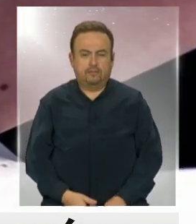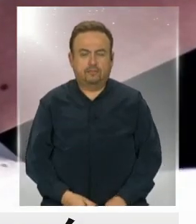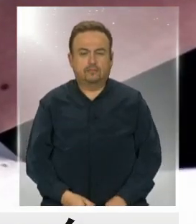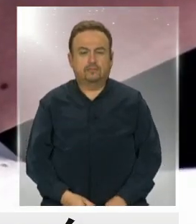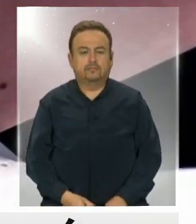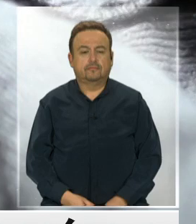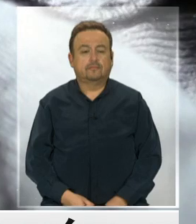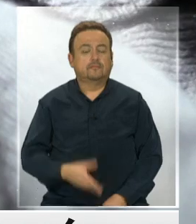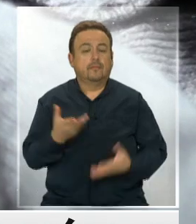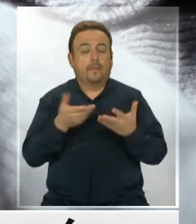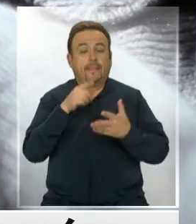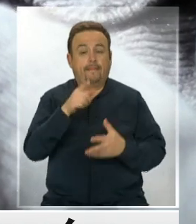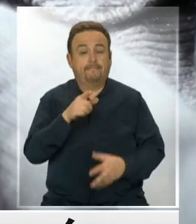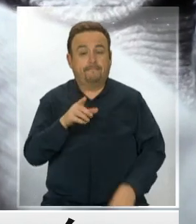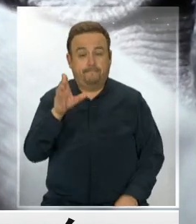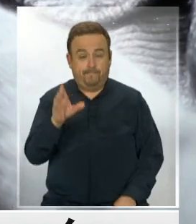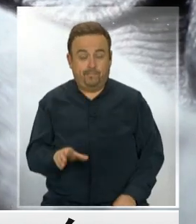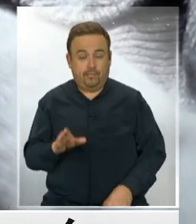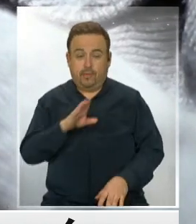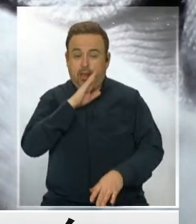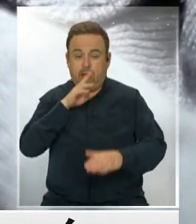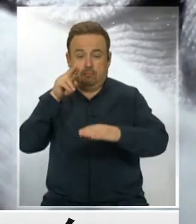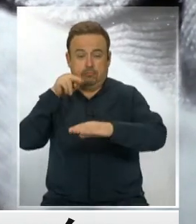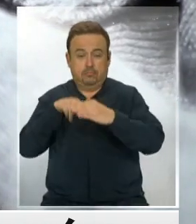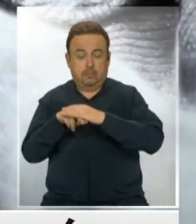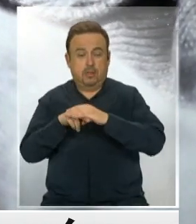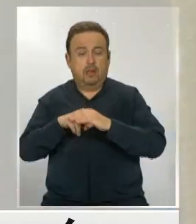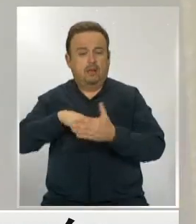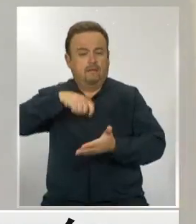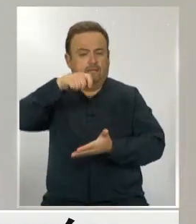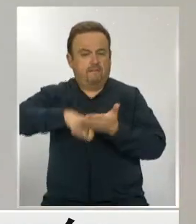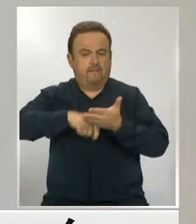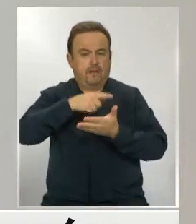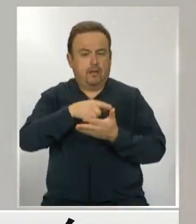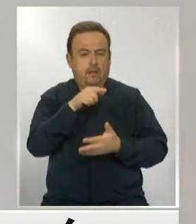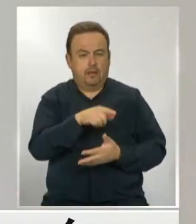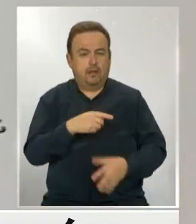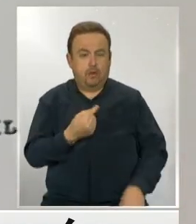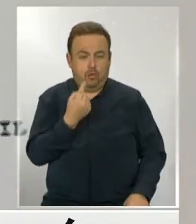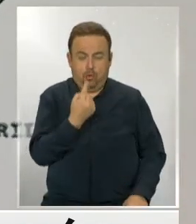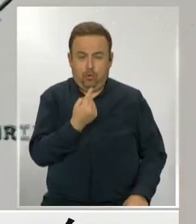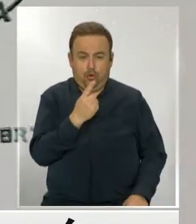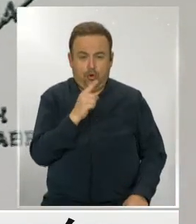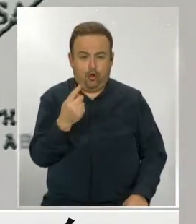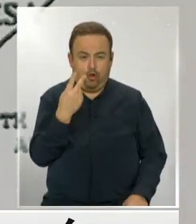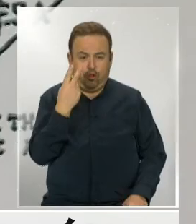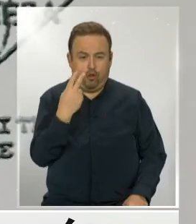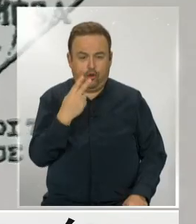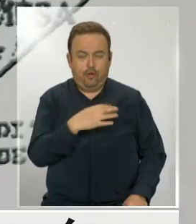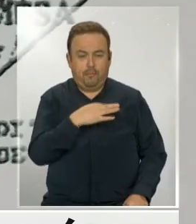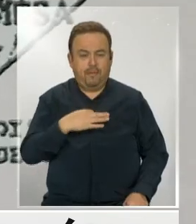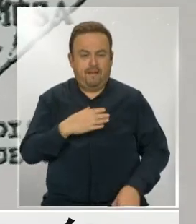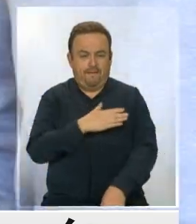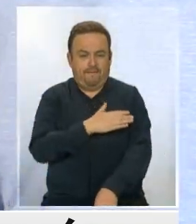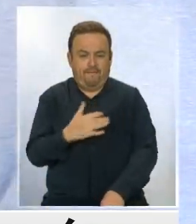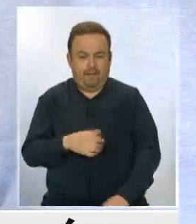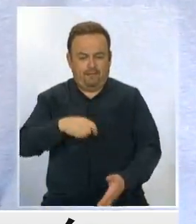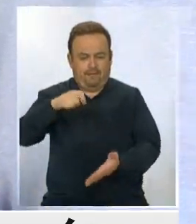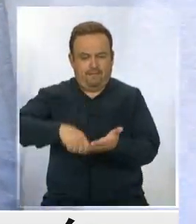¿Cómo pudo ser que un paciente postrado e inconsciente firmara ante no uno, sino dos ministros de fe?